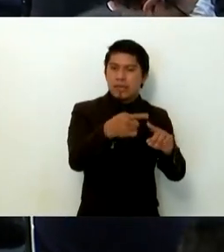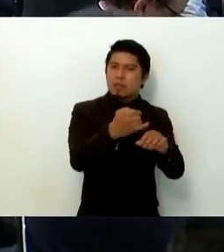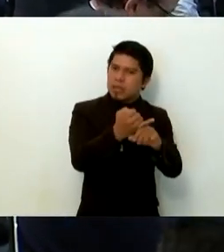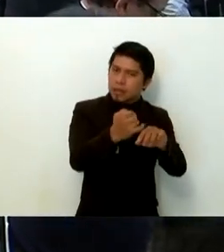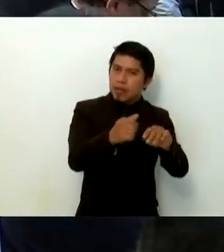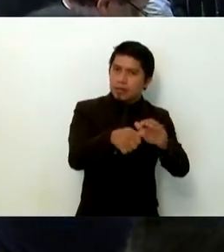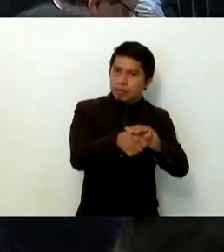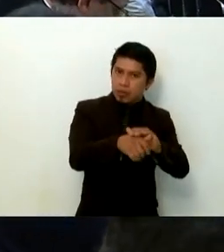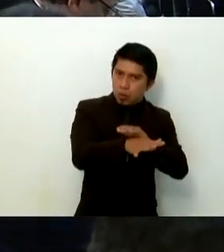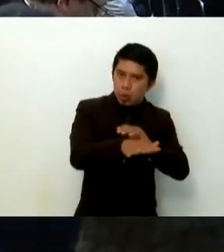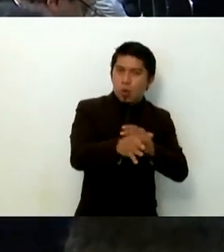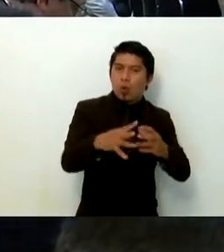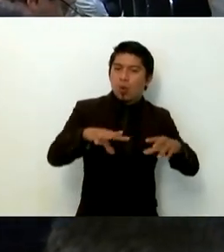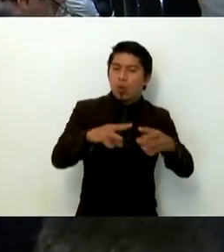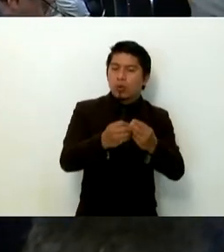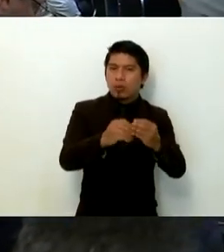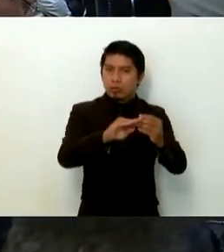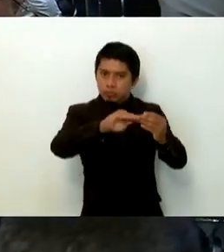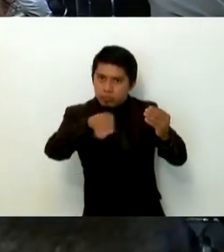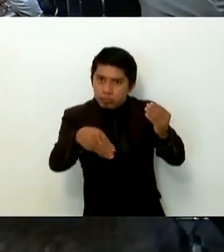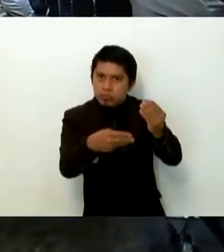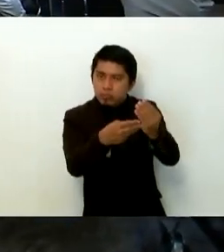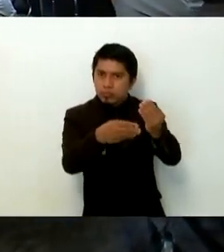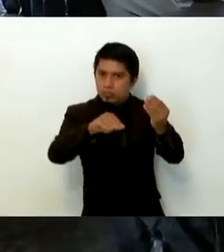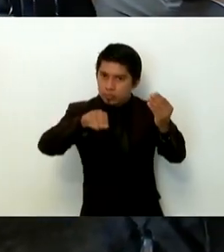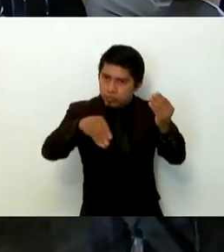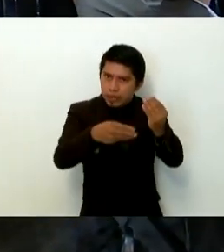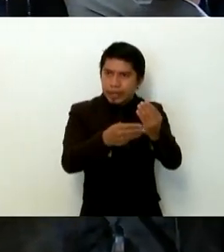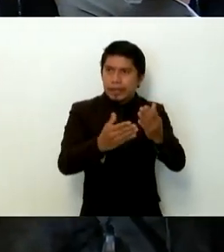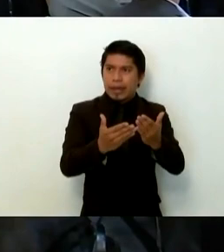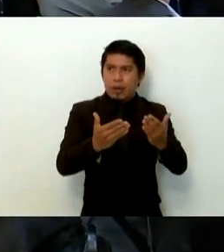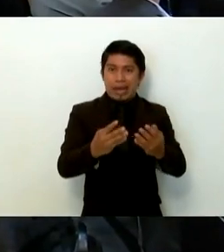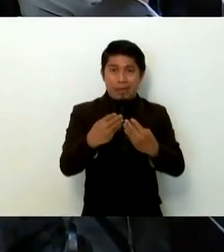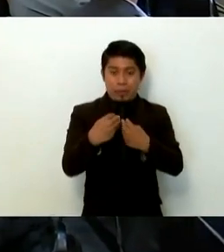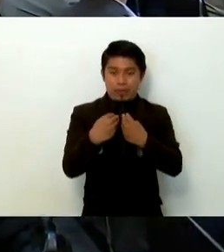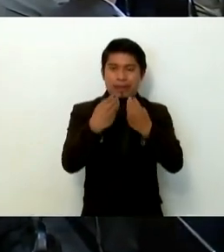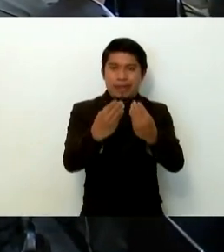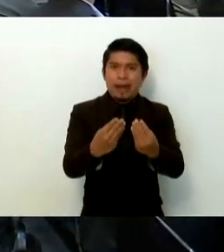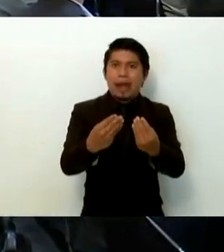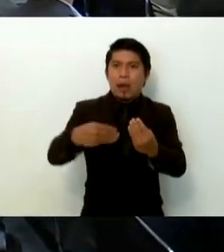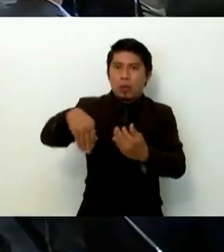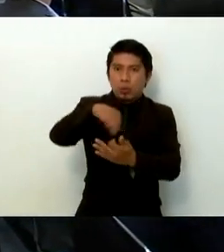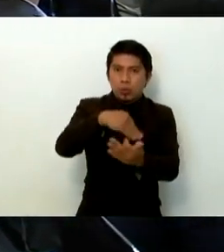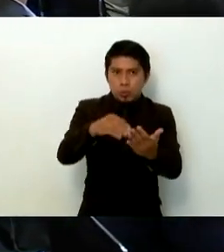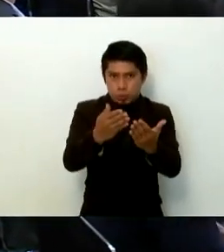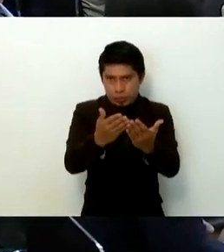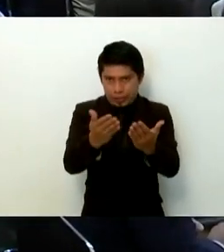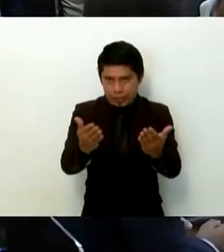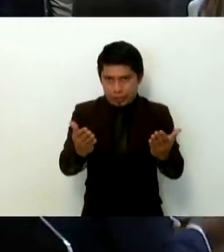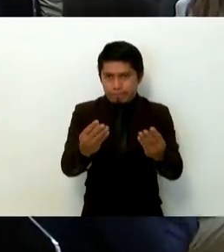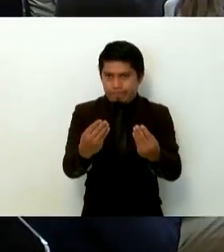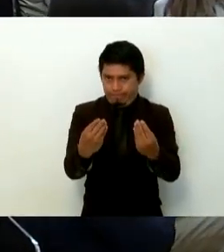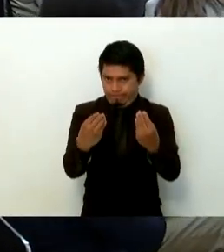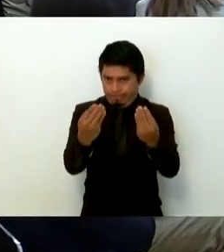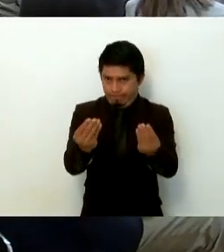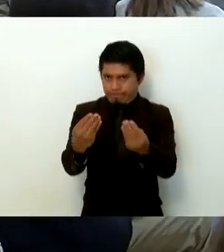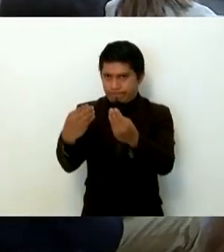junto con los anexos de los cuales vamos a hacer la entrega a todas y todos ustedes.